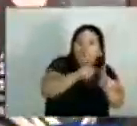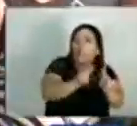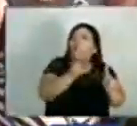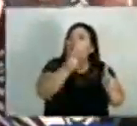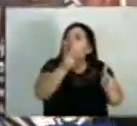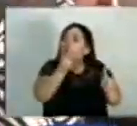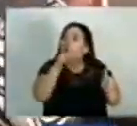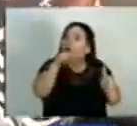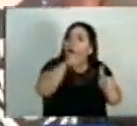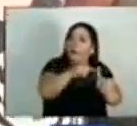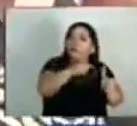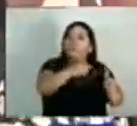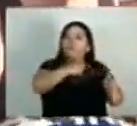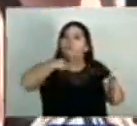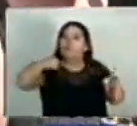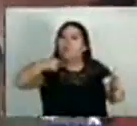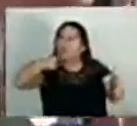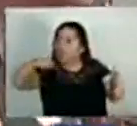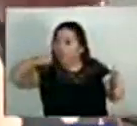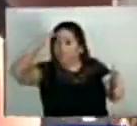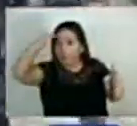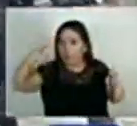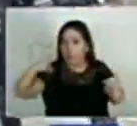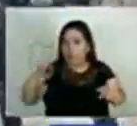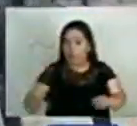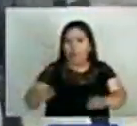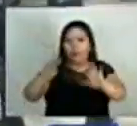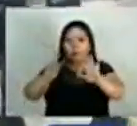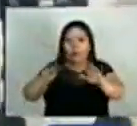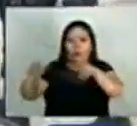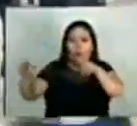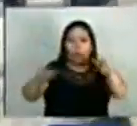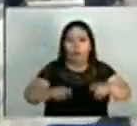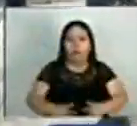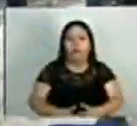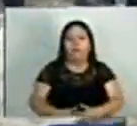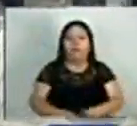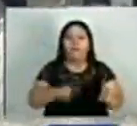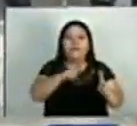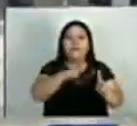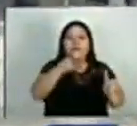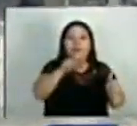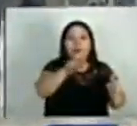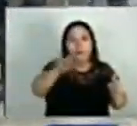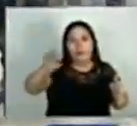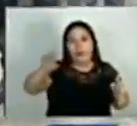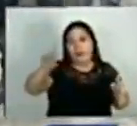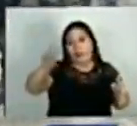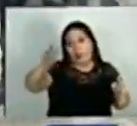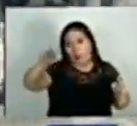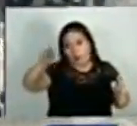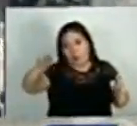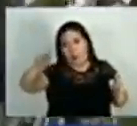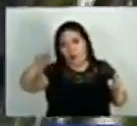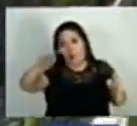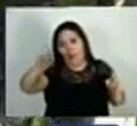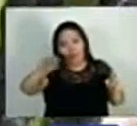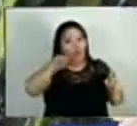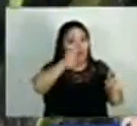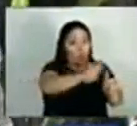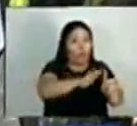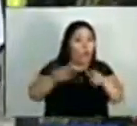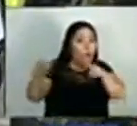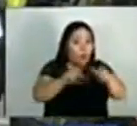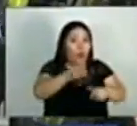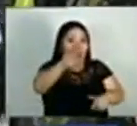de asesinar a una niña de siete años. Es Edwin Alvarado Lazo, de 50 años.